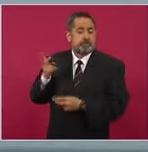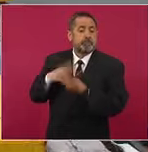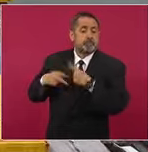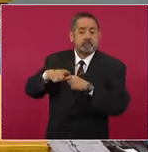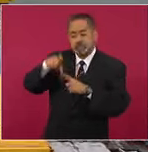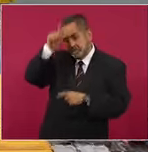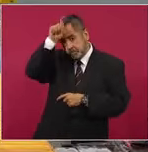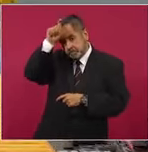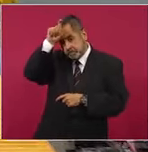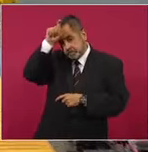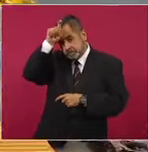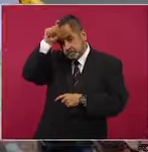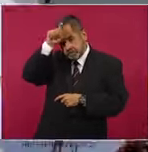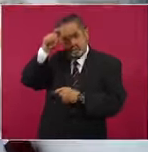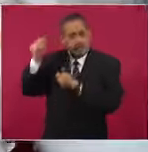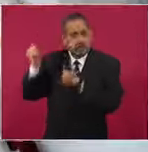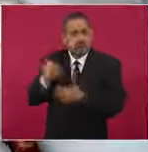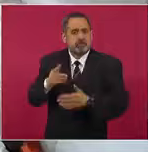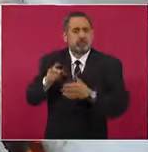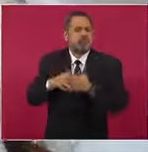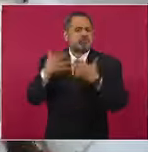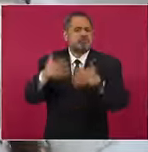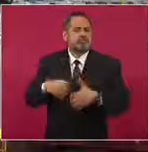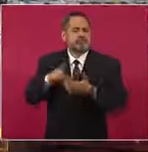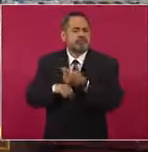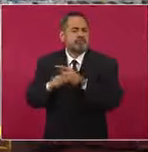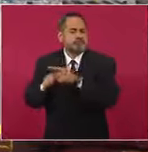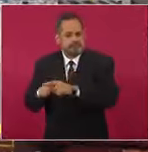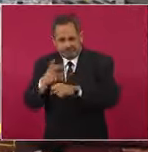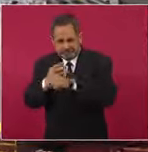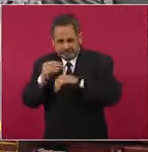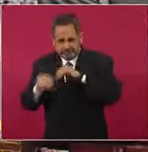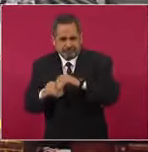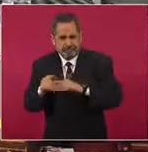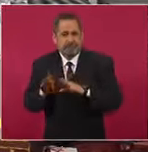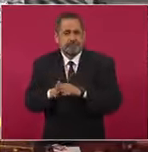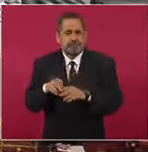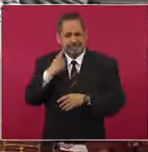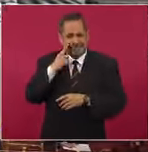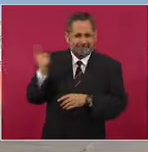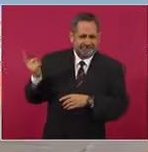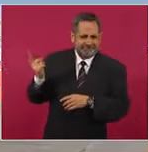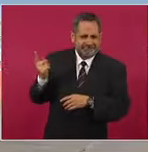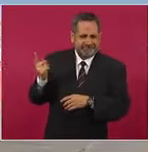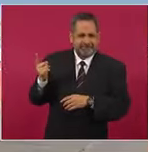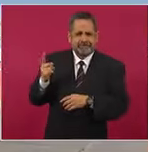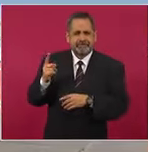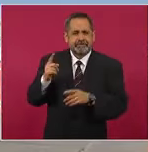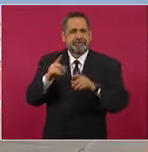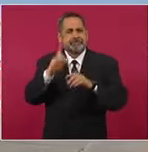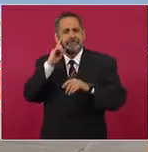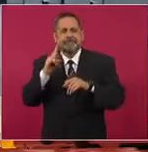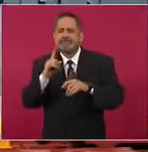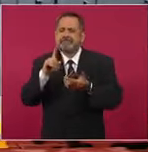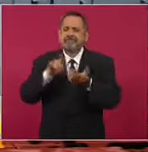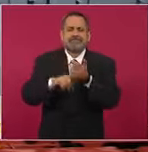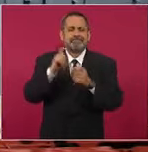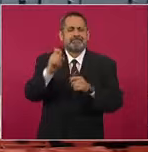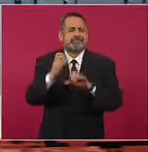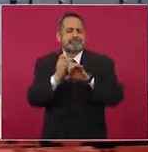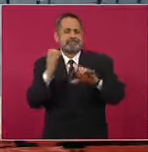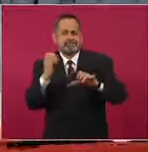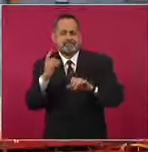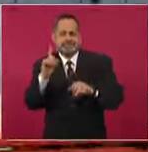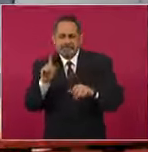Turquía, con equipos fabricados por la compañía Simtas, entre los cuales se encuentran regeneradores de minas, agotadores de aguas amargas, la torre